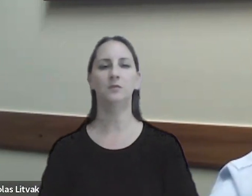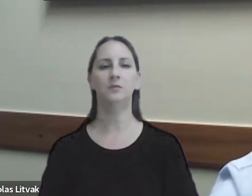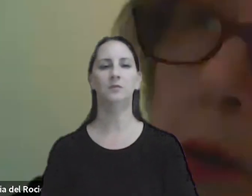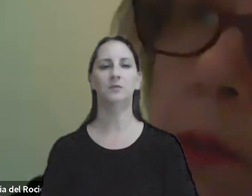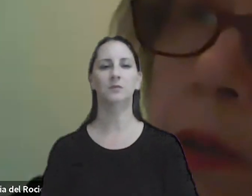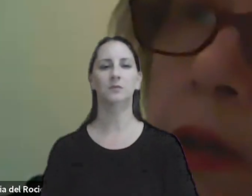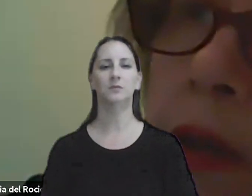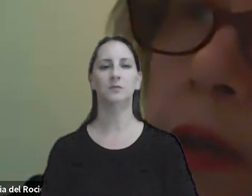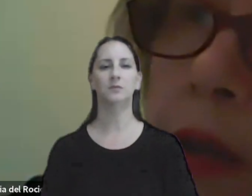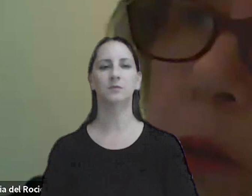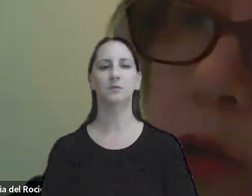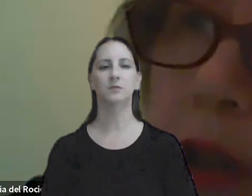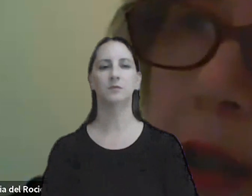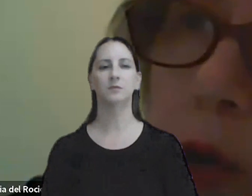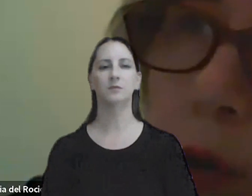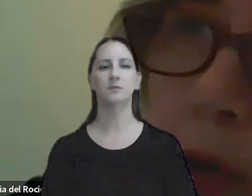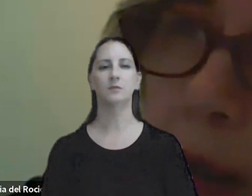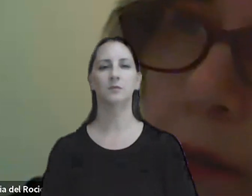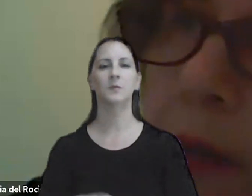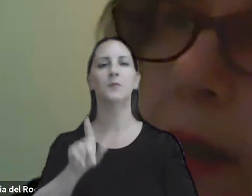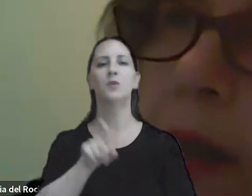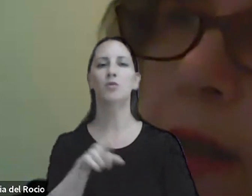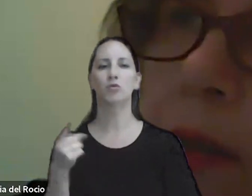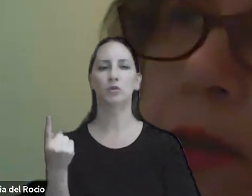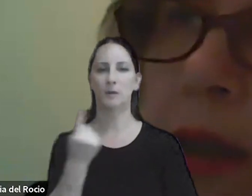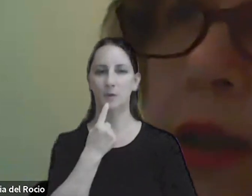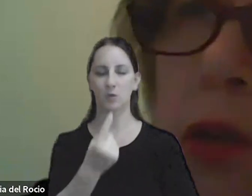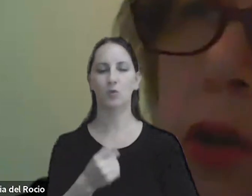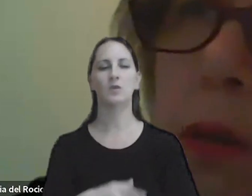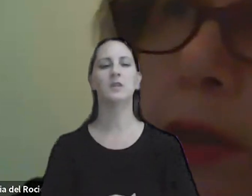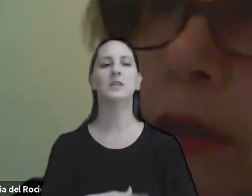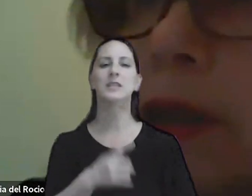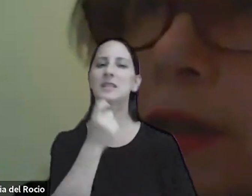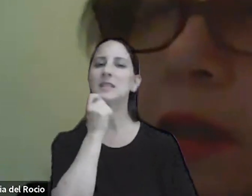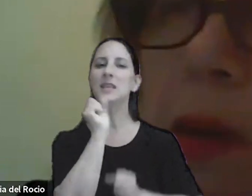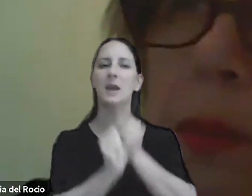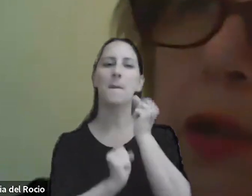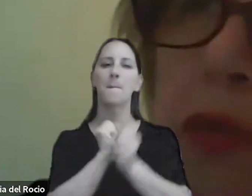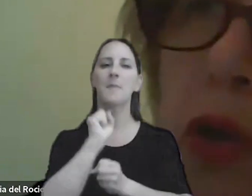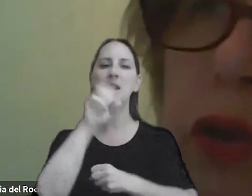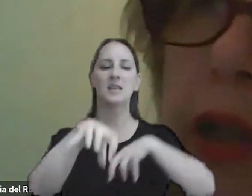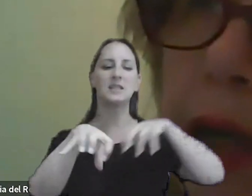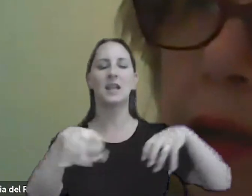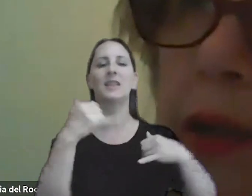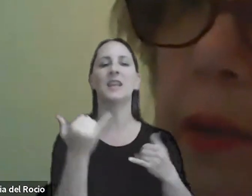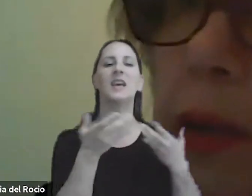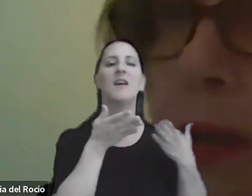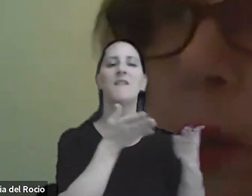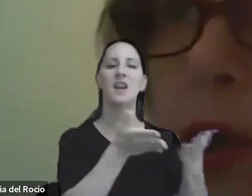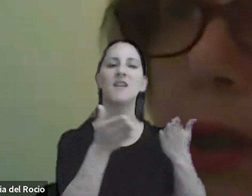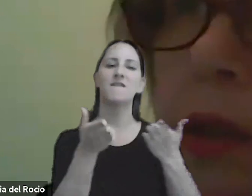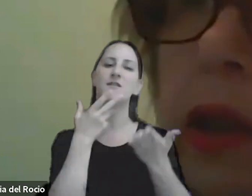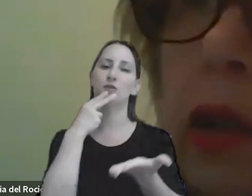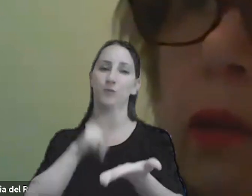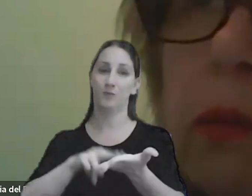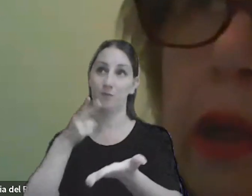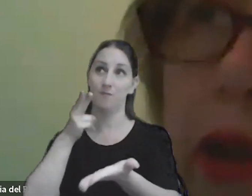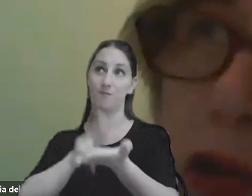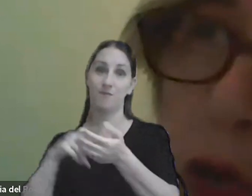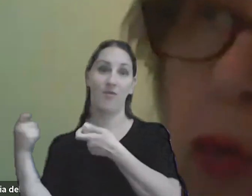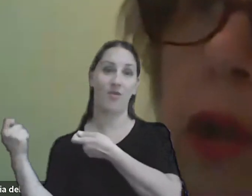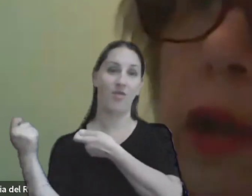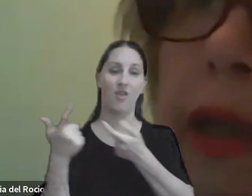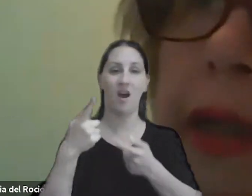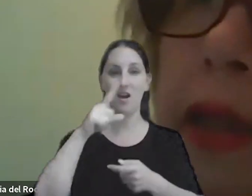bárbaro tenemos tenemos acá otra dice en casos de empresas que reciban beneficios fiscales del estado argentino